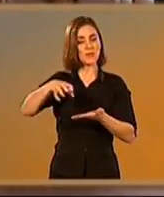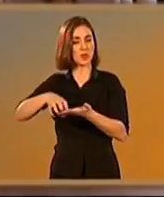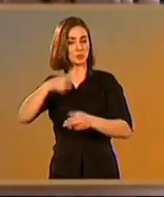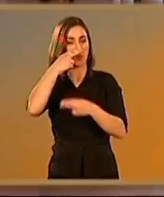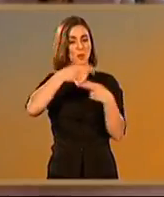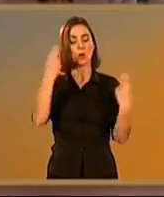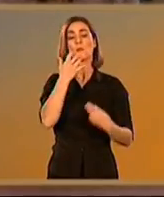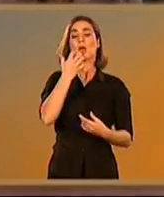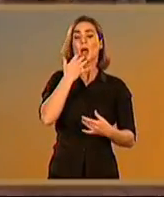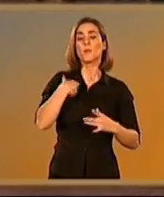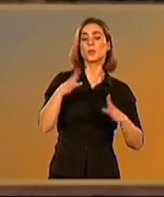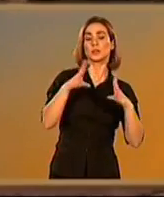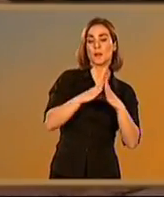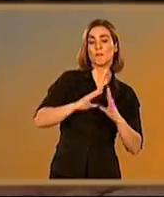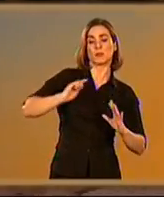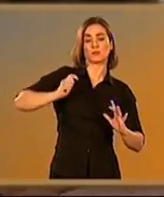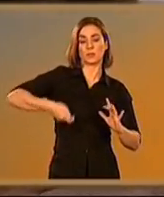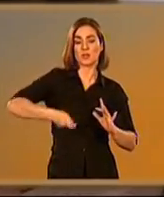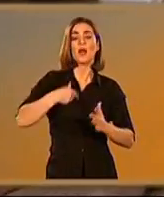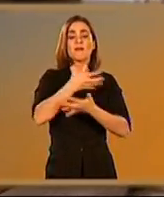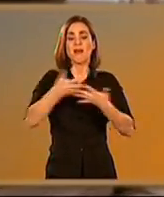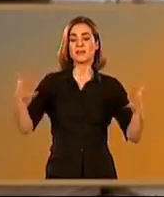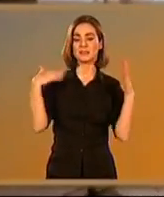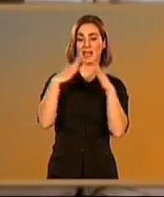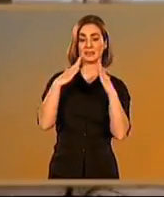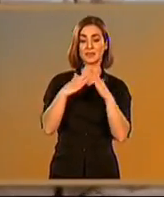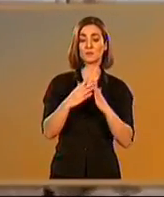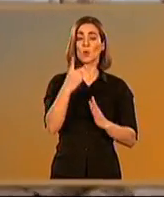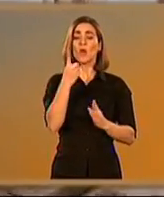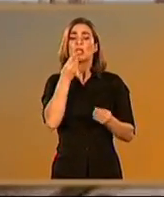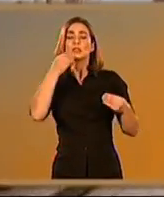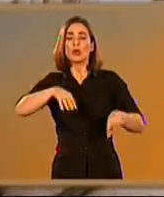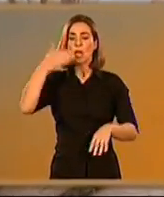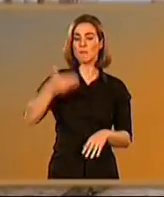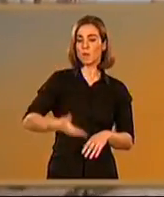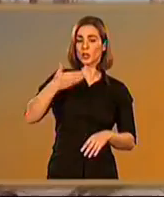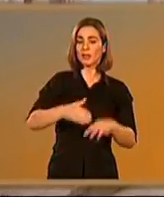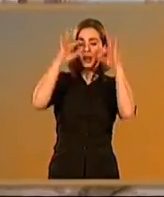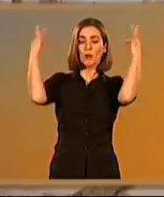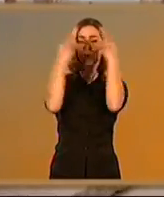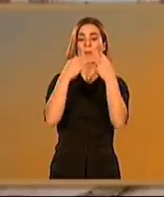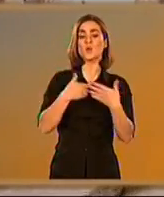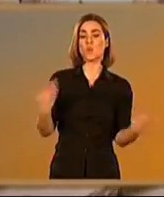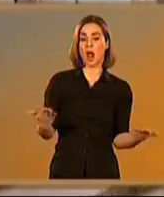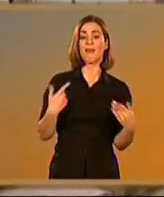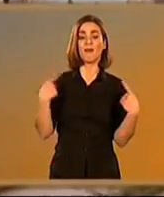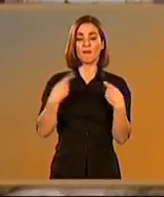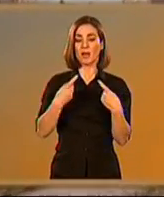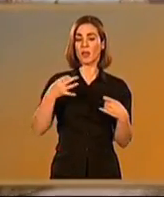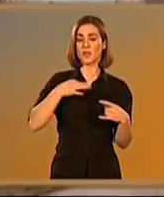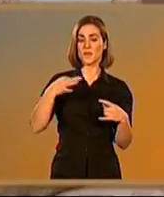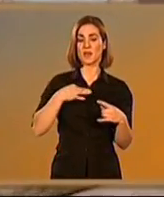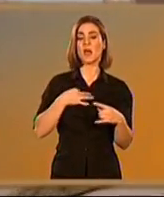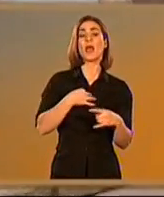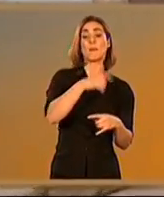curia, basílica y grandes domus. Pero el acontecimiento más trascendental de ese momento fue sin duda el de la guerra